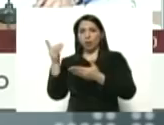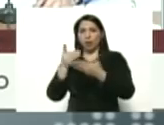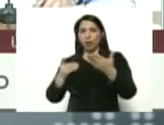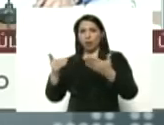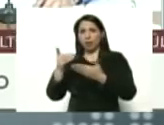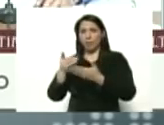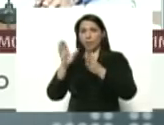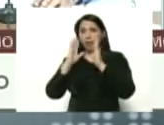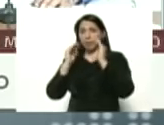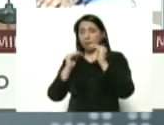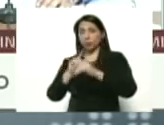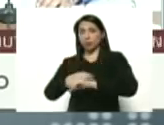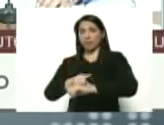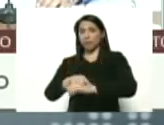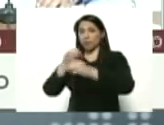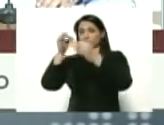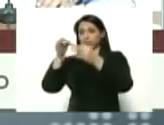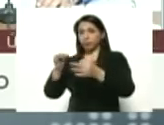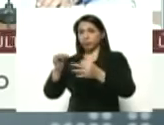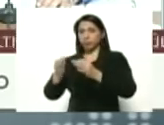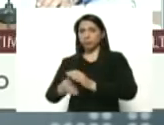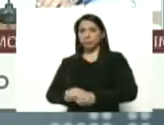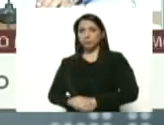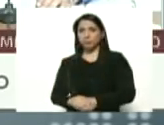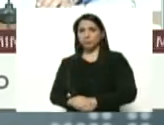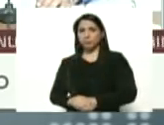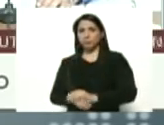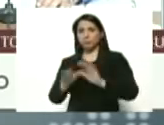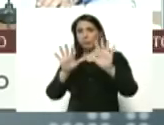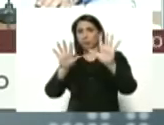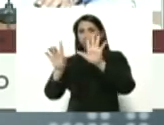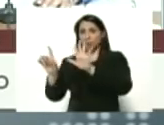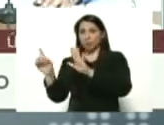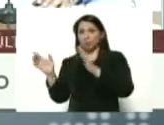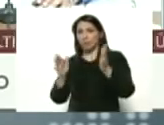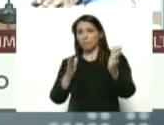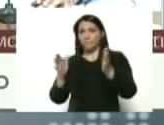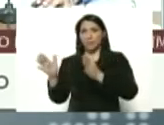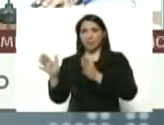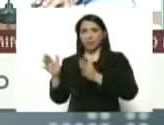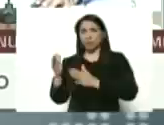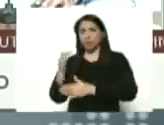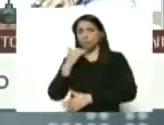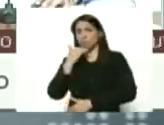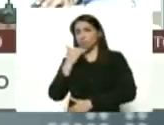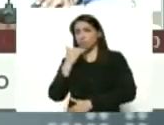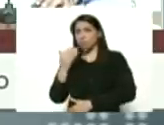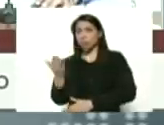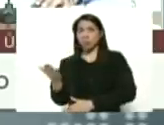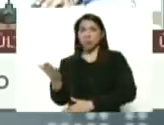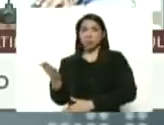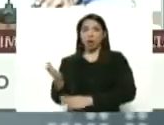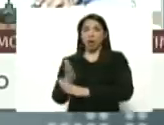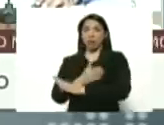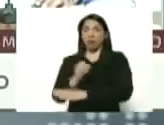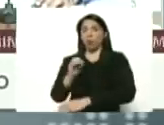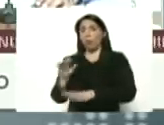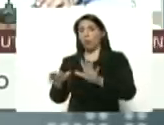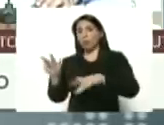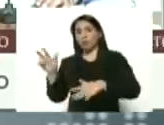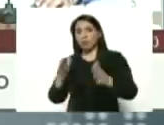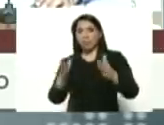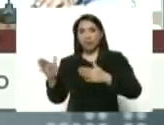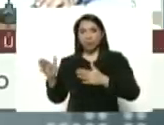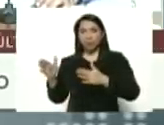En tiempo real, desde el 16 de marzo, poco antes, desde el 13 de marzo, que